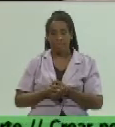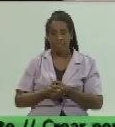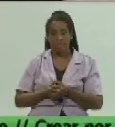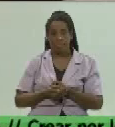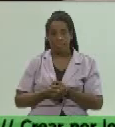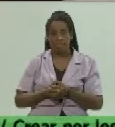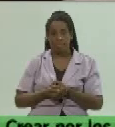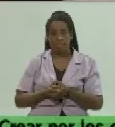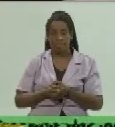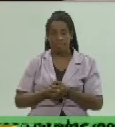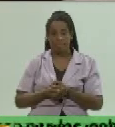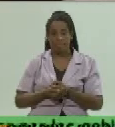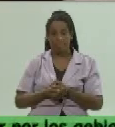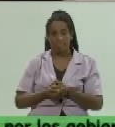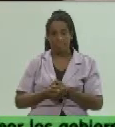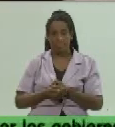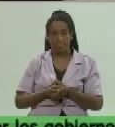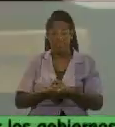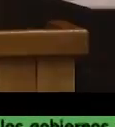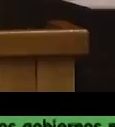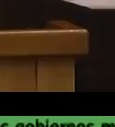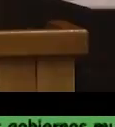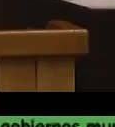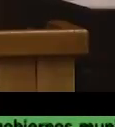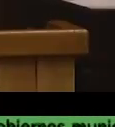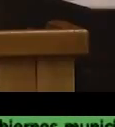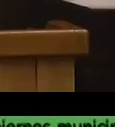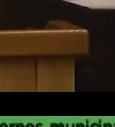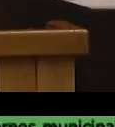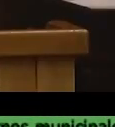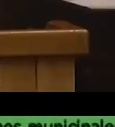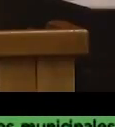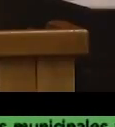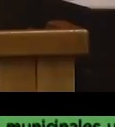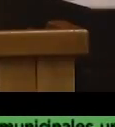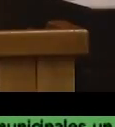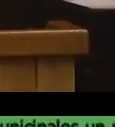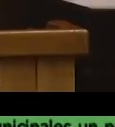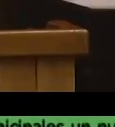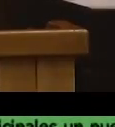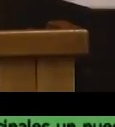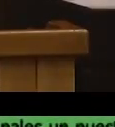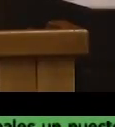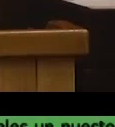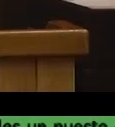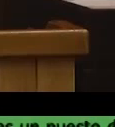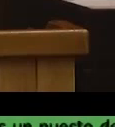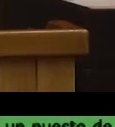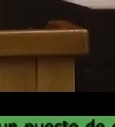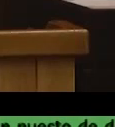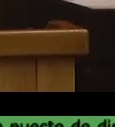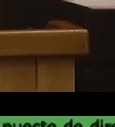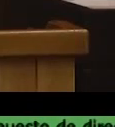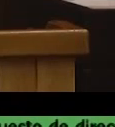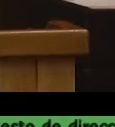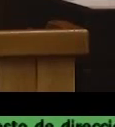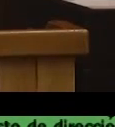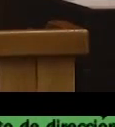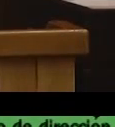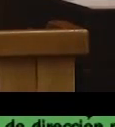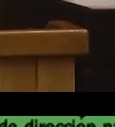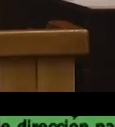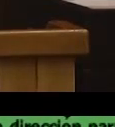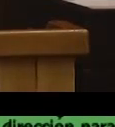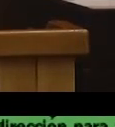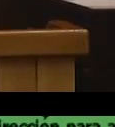salvación colectiva dentro y fuera de sus fronteras solo puede explicarse por la orientación humana de un proyecto